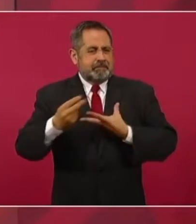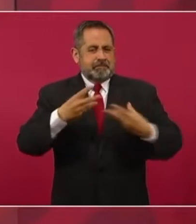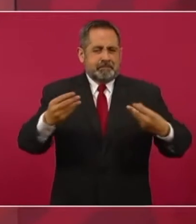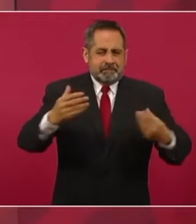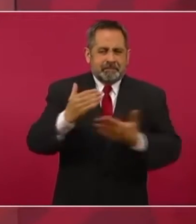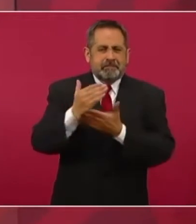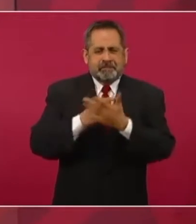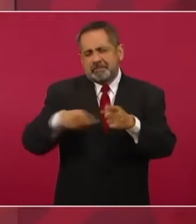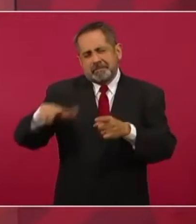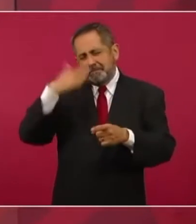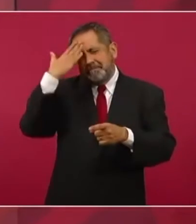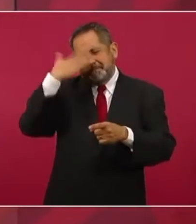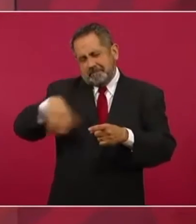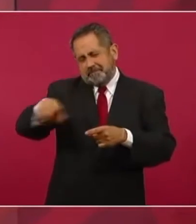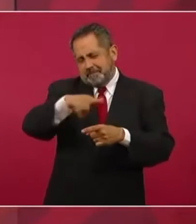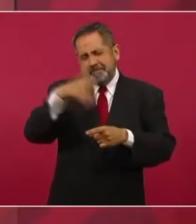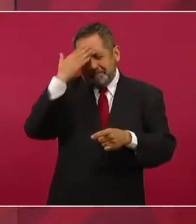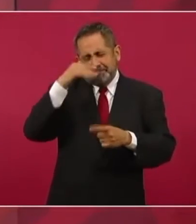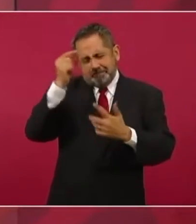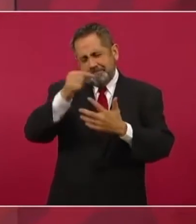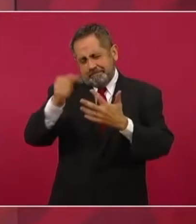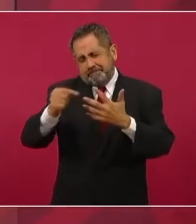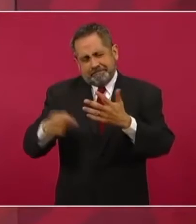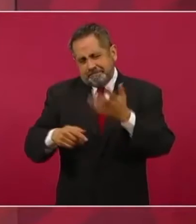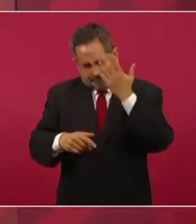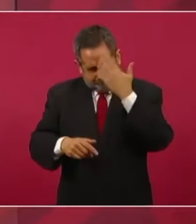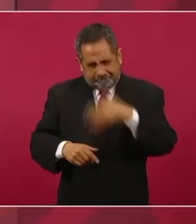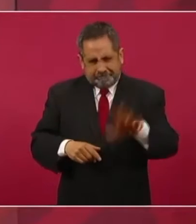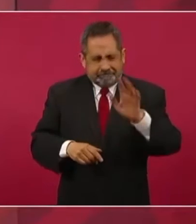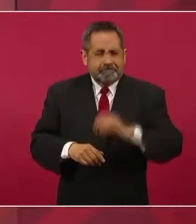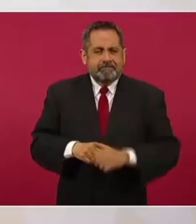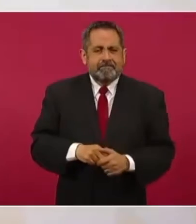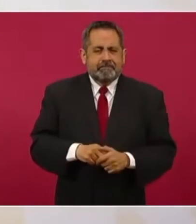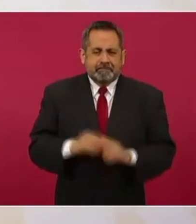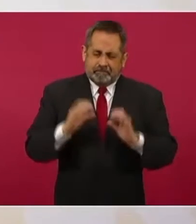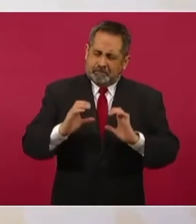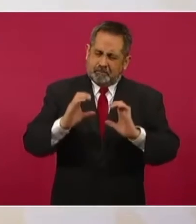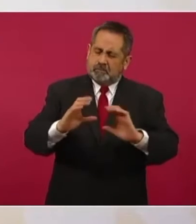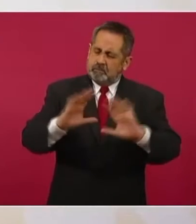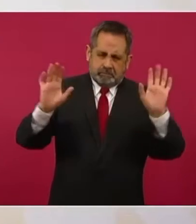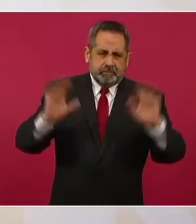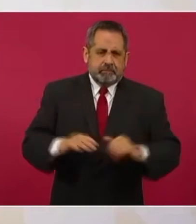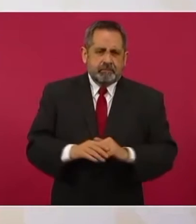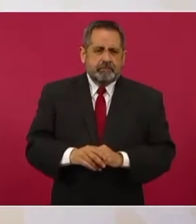Lo que ya sabemos hacer, cuidarnos.